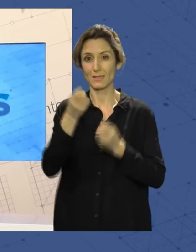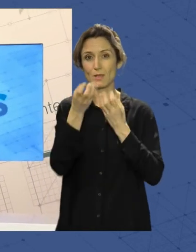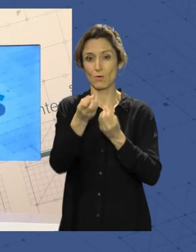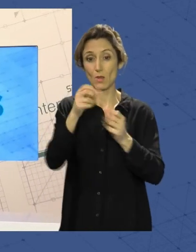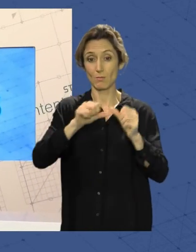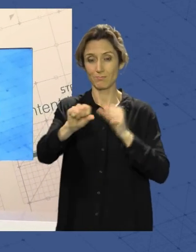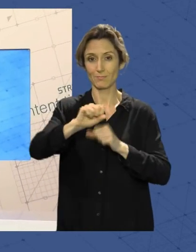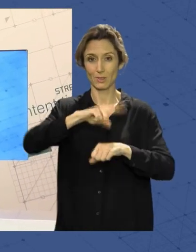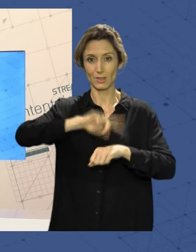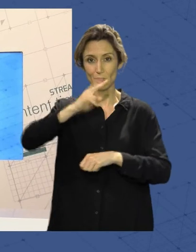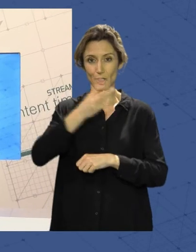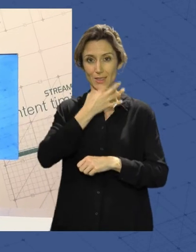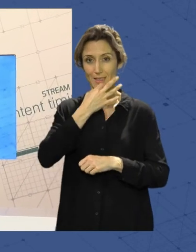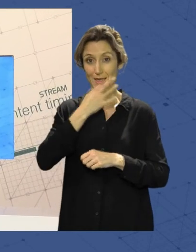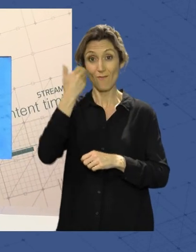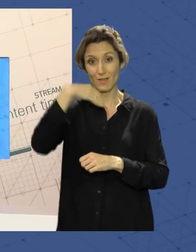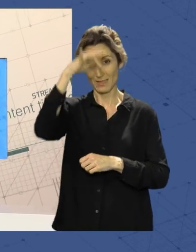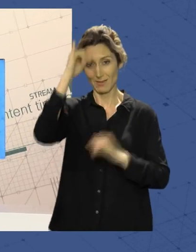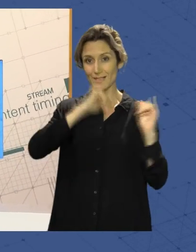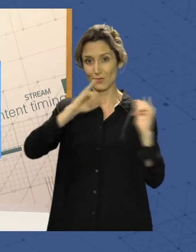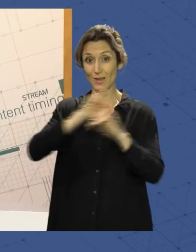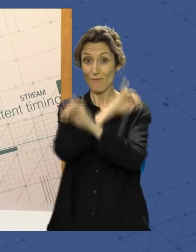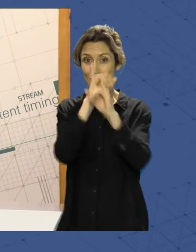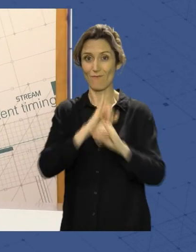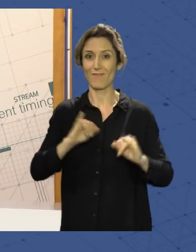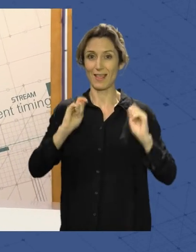de las 2 de la tarde pasen buen fin de semana sean felices